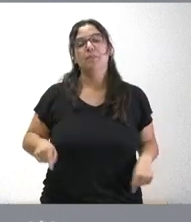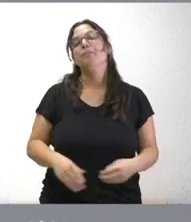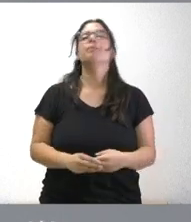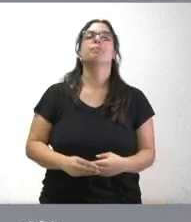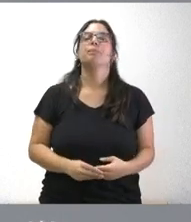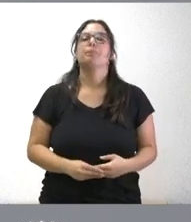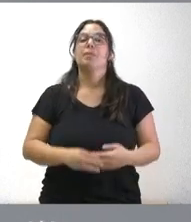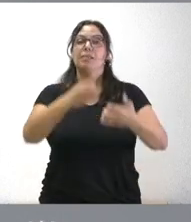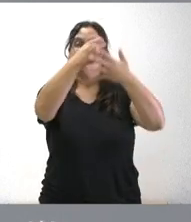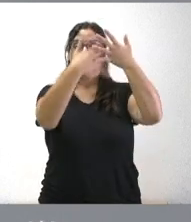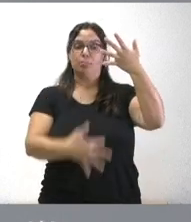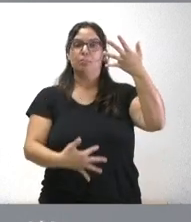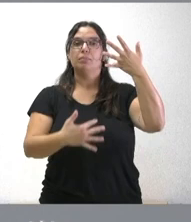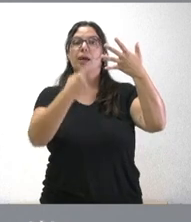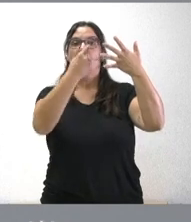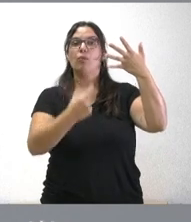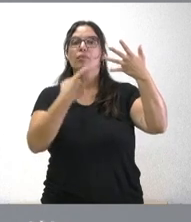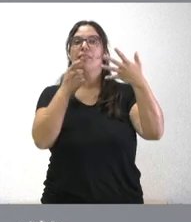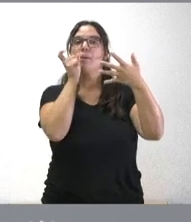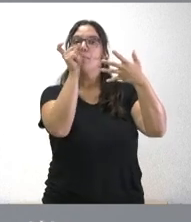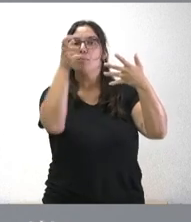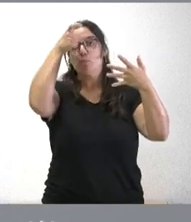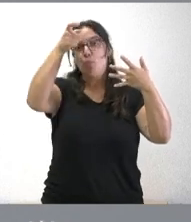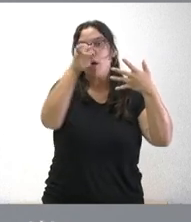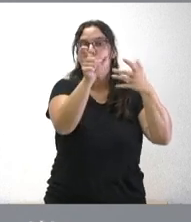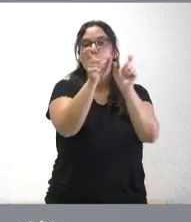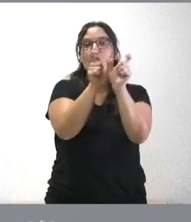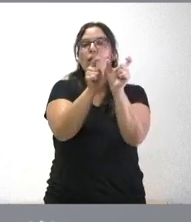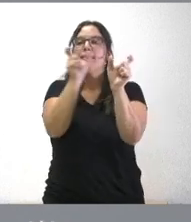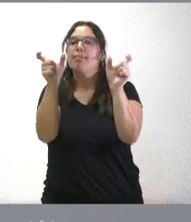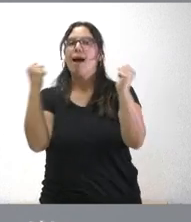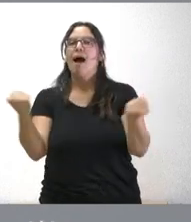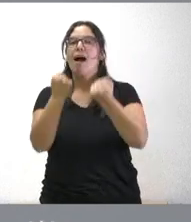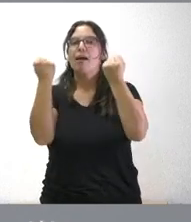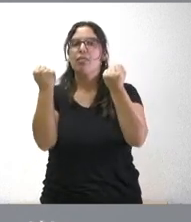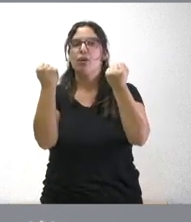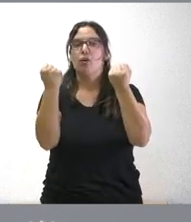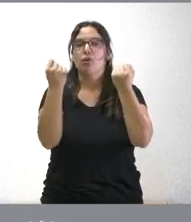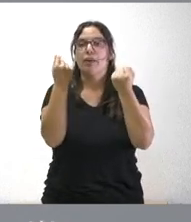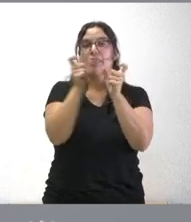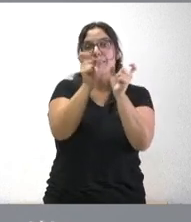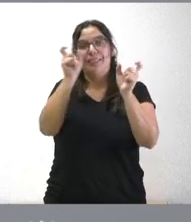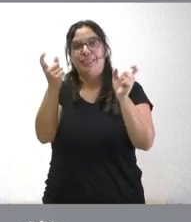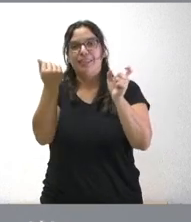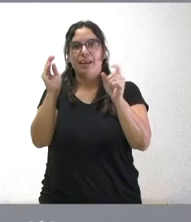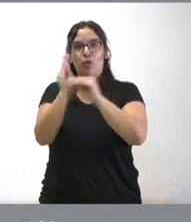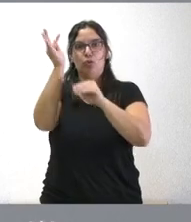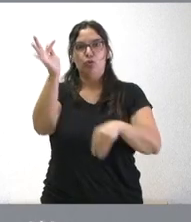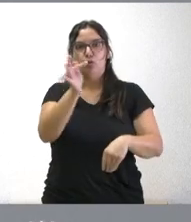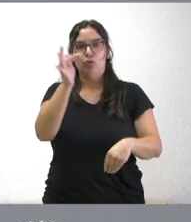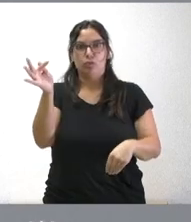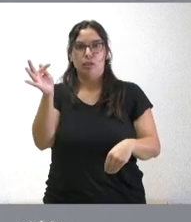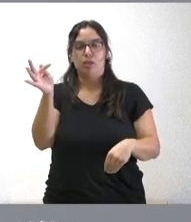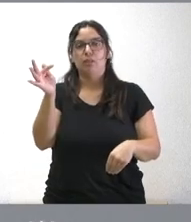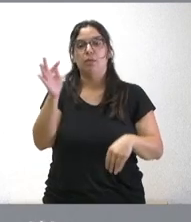cada uno de ellos el municipio y se cita la acción que se va a desarrollar, el importe de la ayuda concedida y lo que corresponde a este